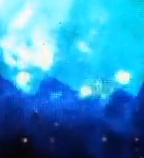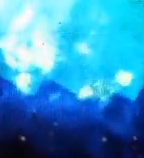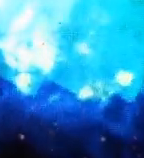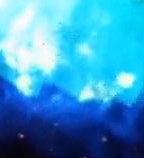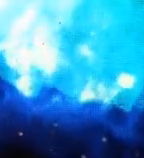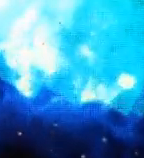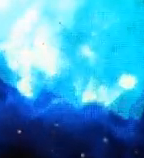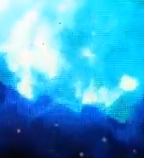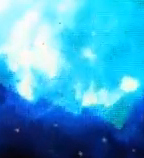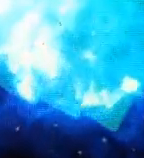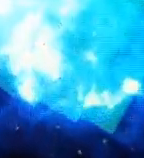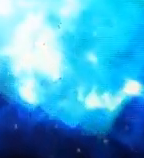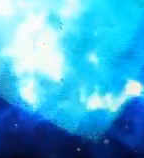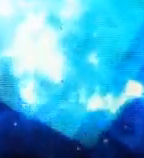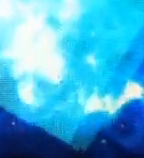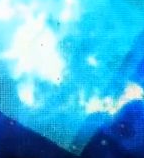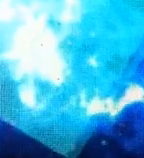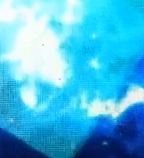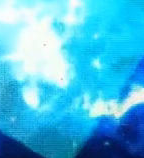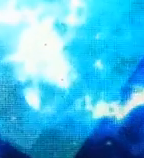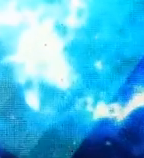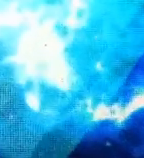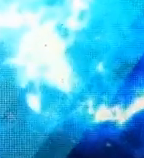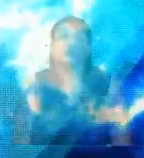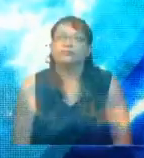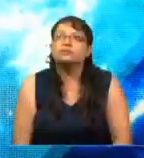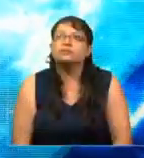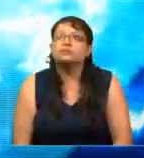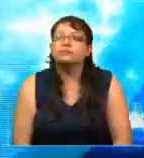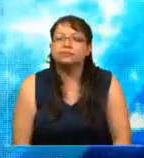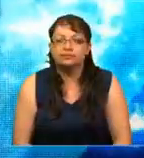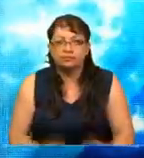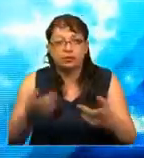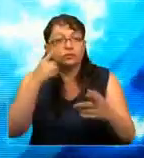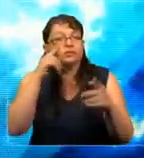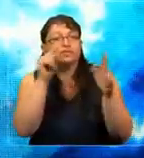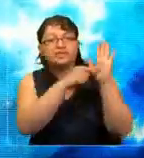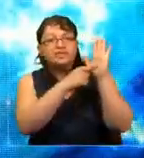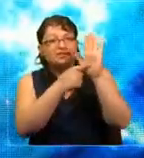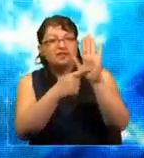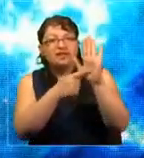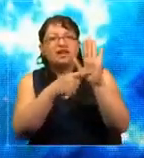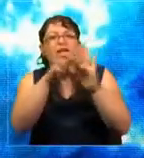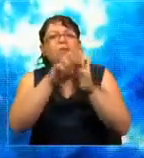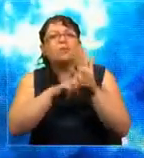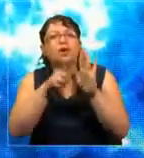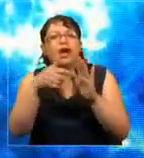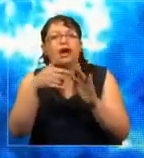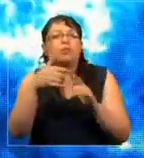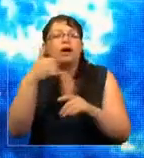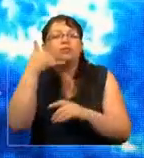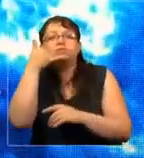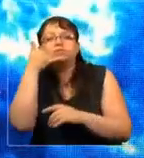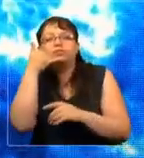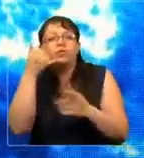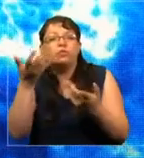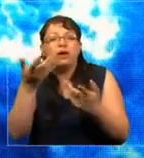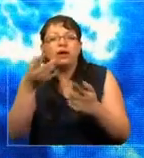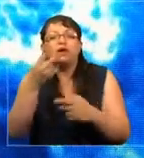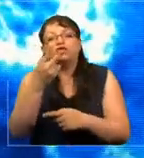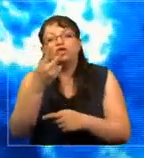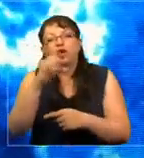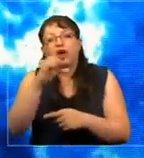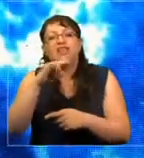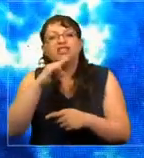puedan participar en el proceso legislativo. Como ven ahí, la aplicación Fund2Action se lanza